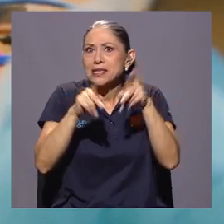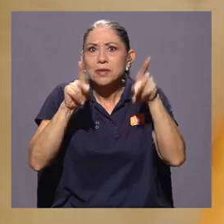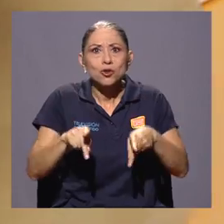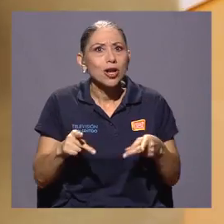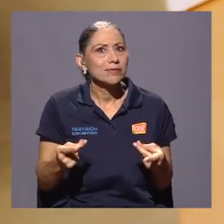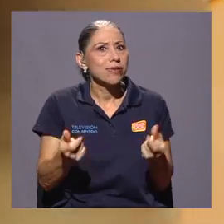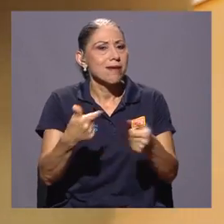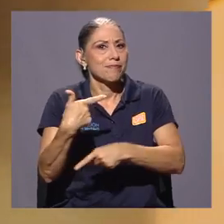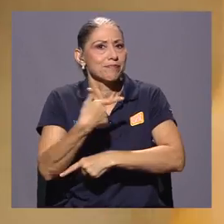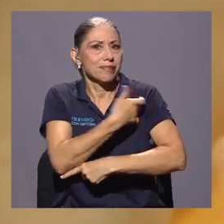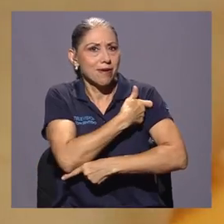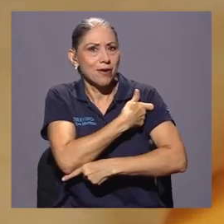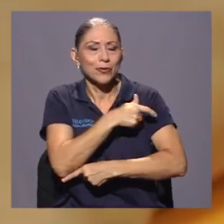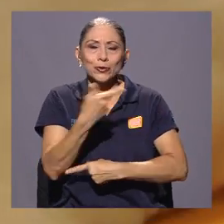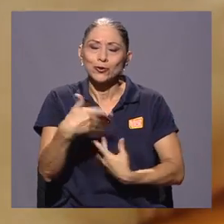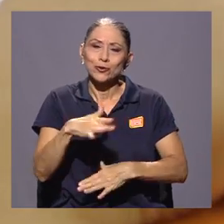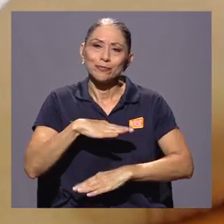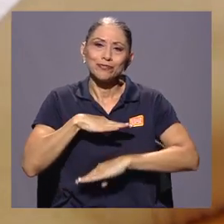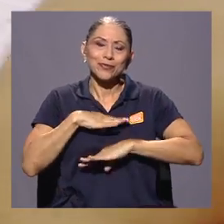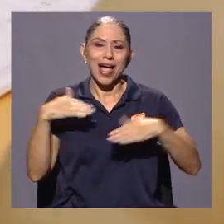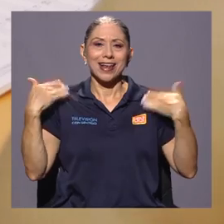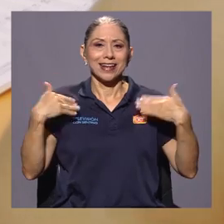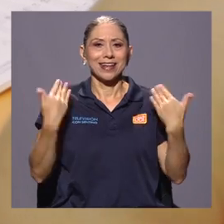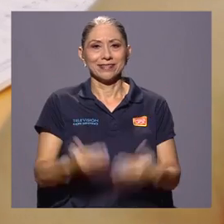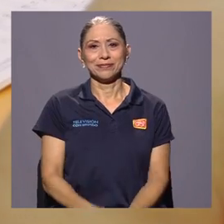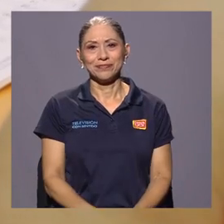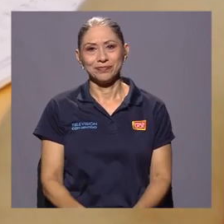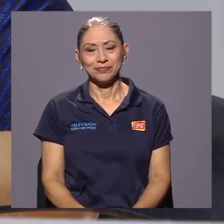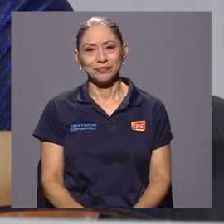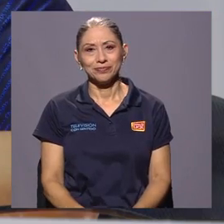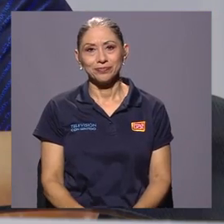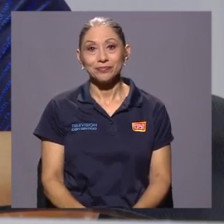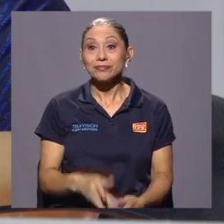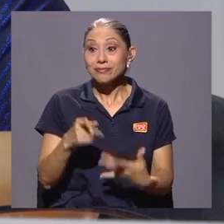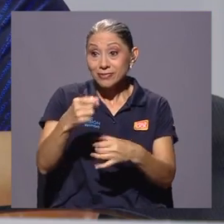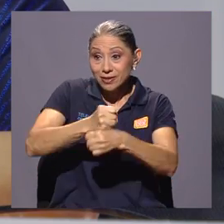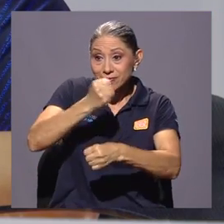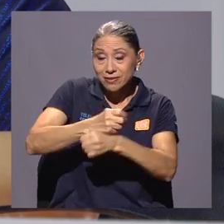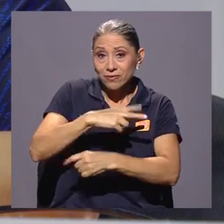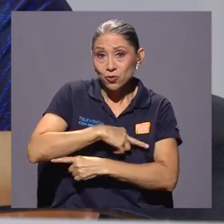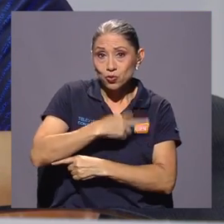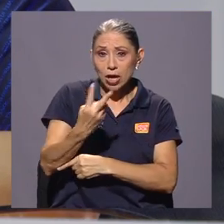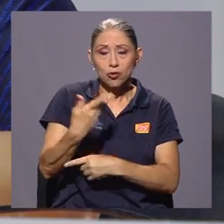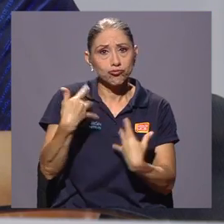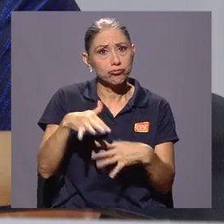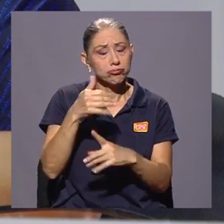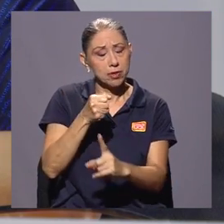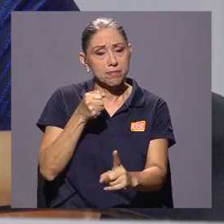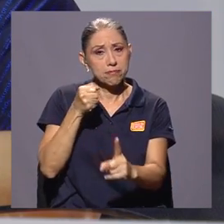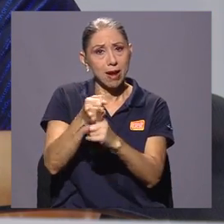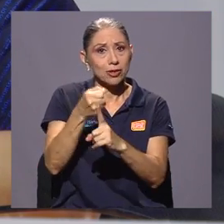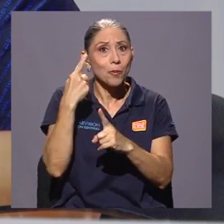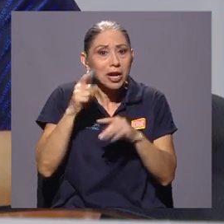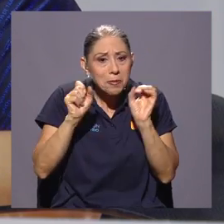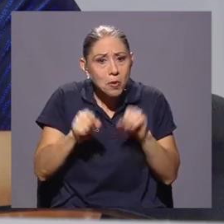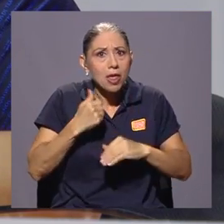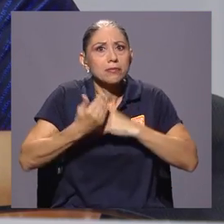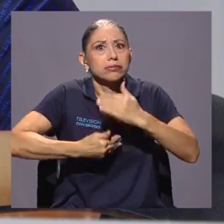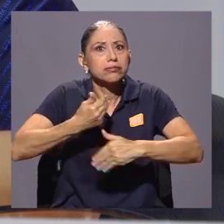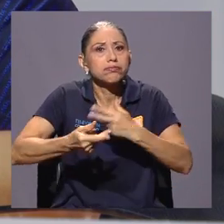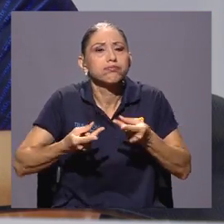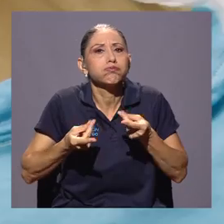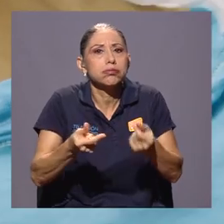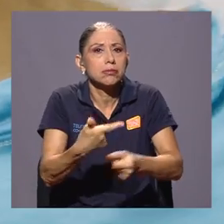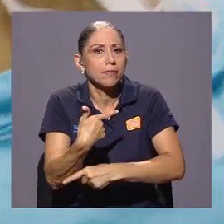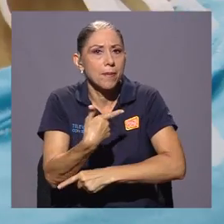vacunadas, eso me llena mucho de alegría. El accionar del voluntariado ha tenido un gran impacto en que la vacunación avance